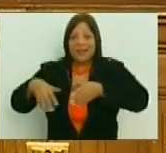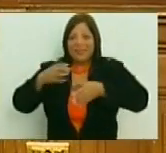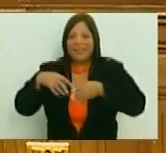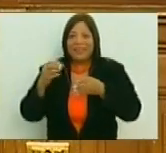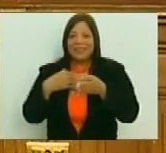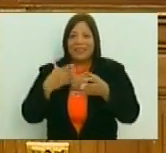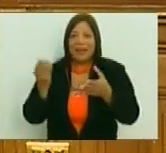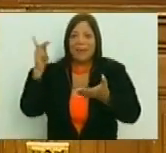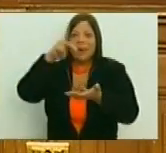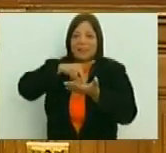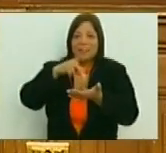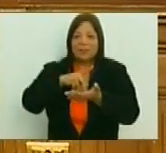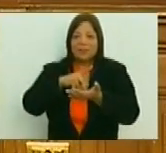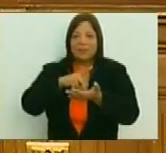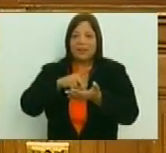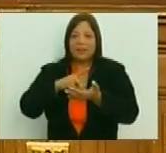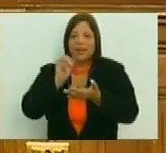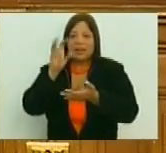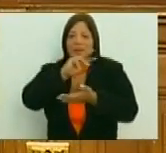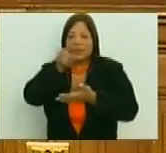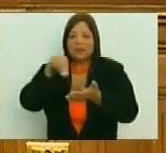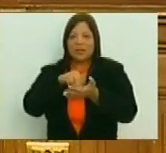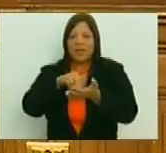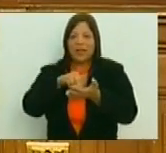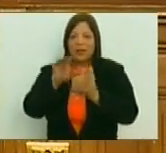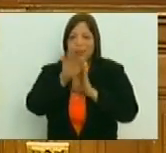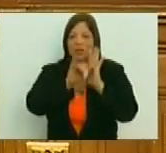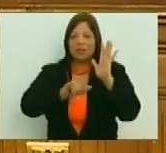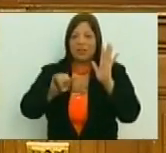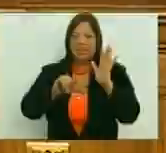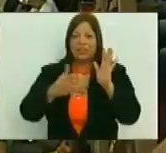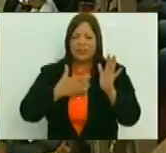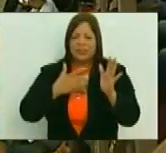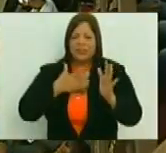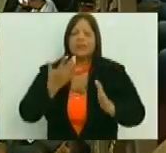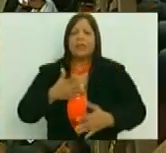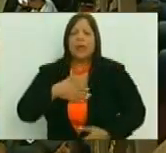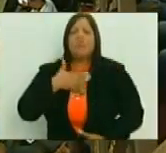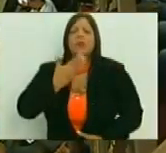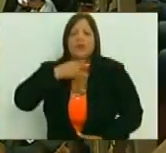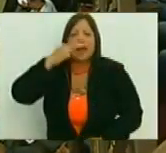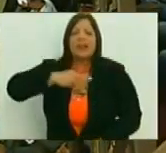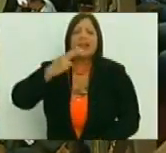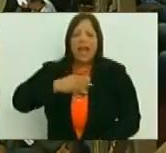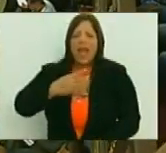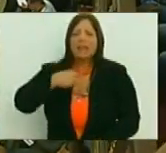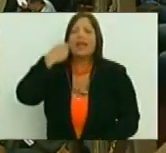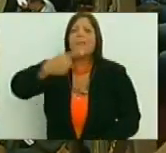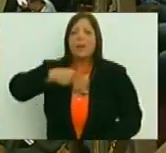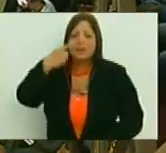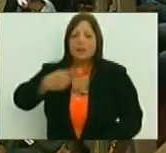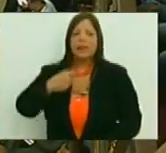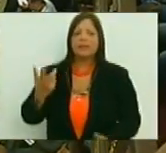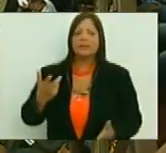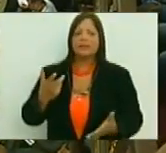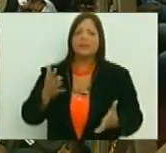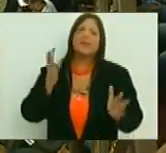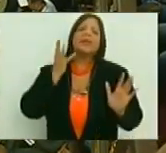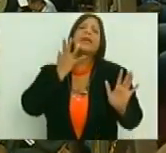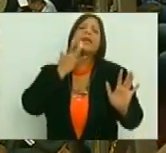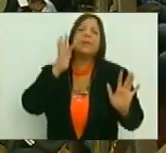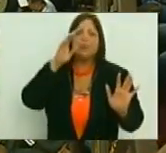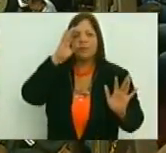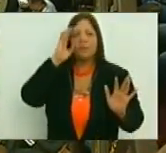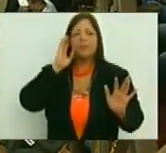Nacional Constituyente. Que tengan la posibilidad real de expresarse, como por ejemplo,